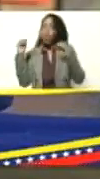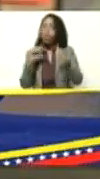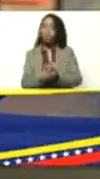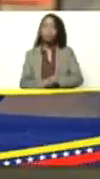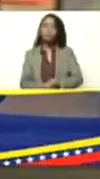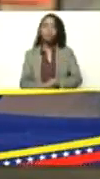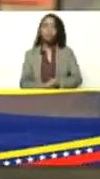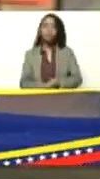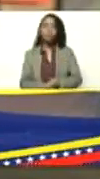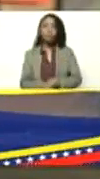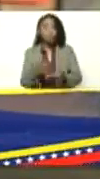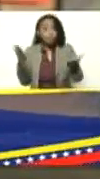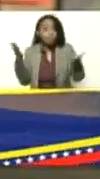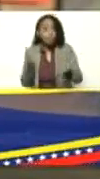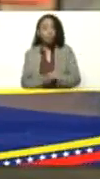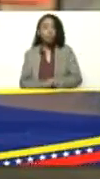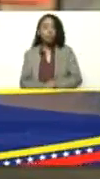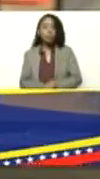¿ah?